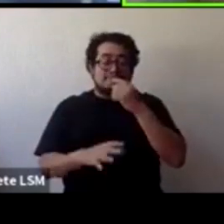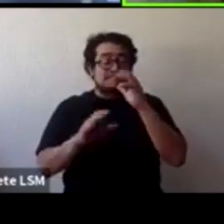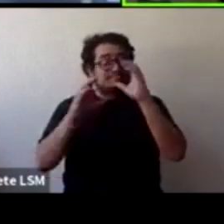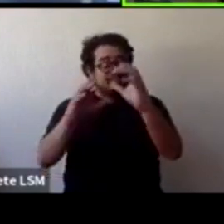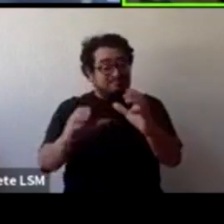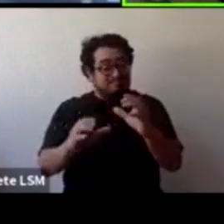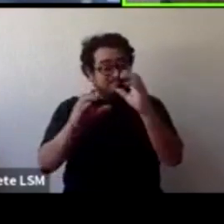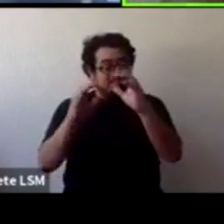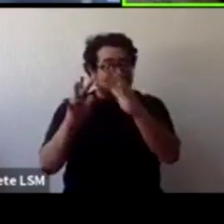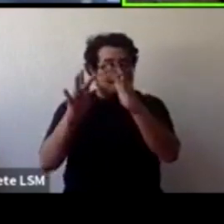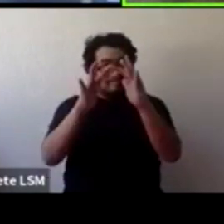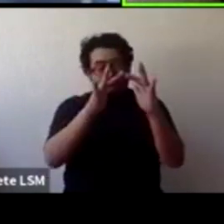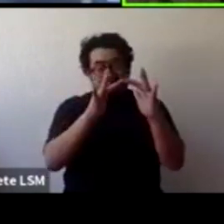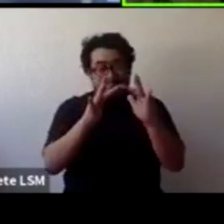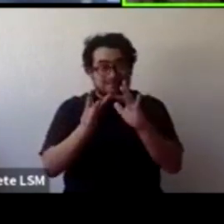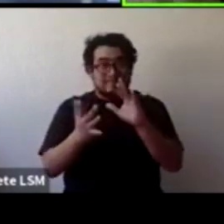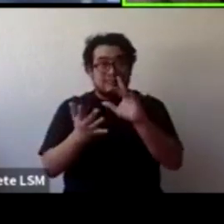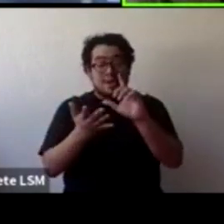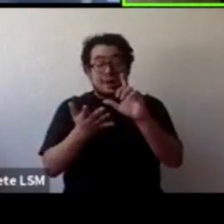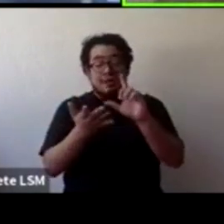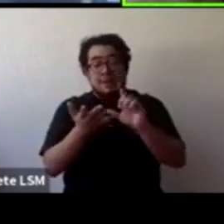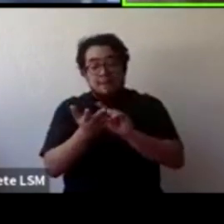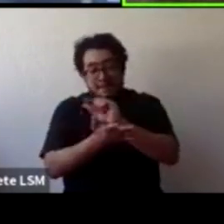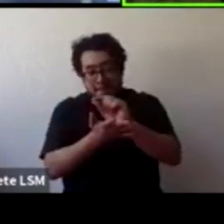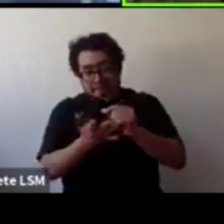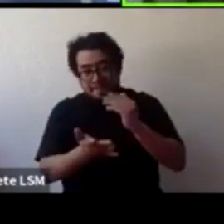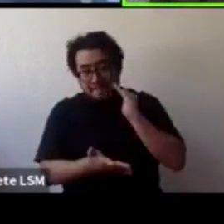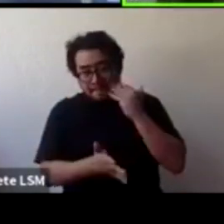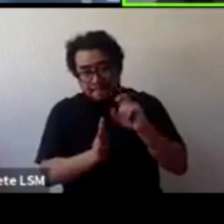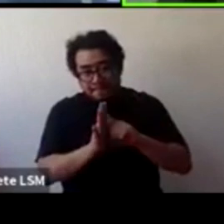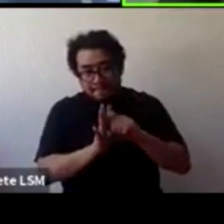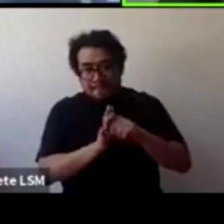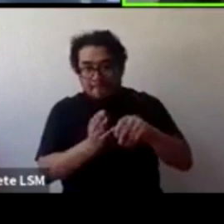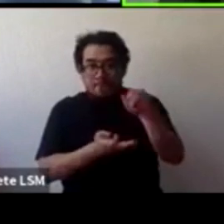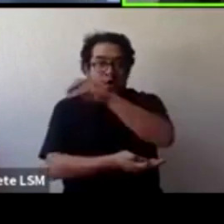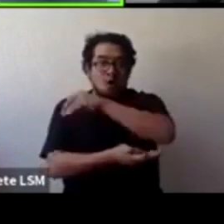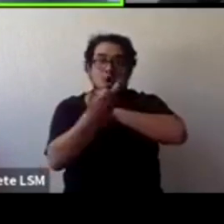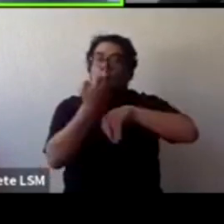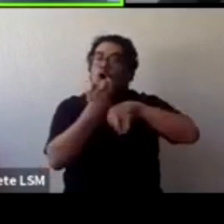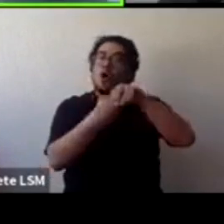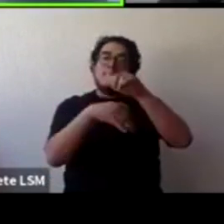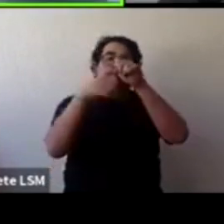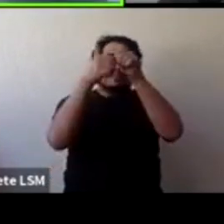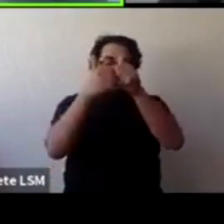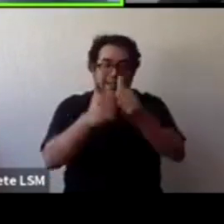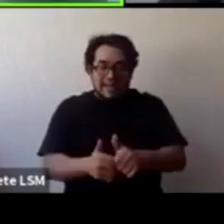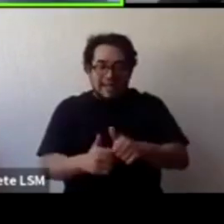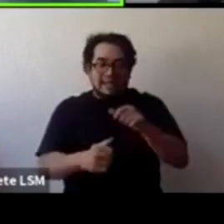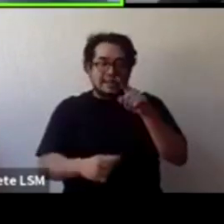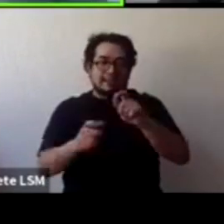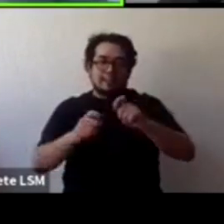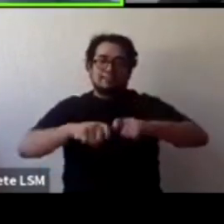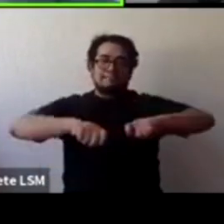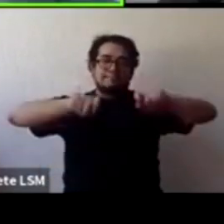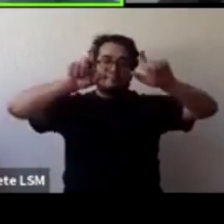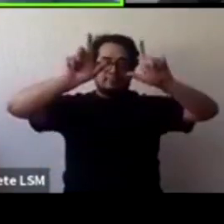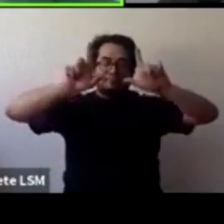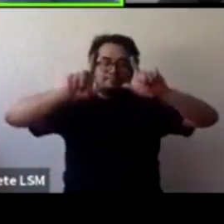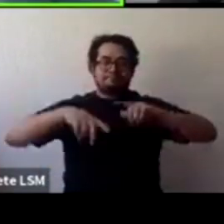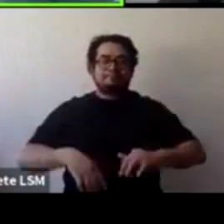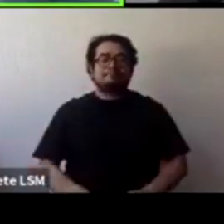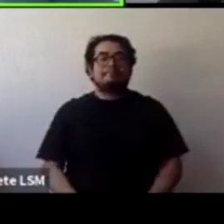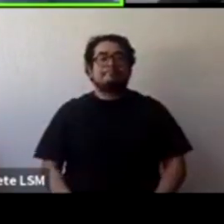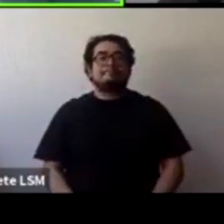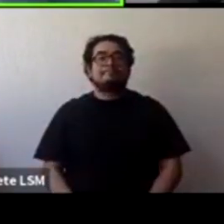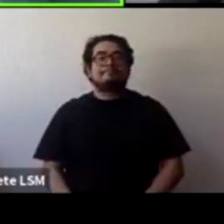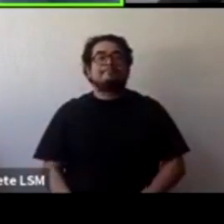y bueno pues esta esta etapa por supuesto donde se digitaliza todo sí por supuesto mira como primera instancia